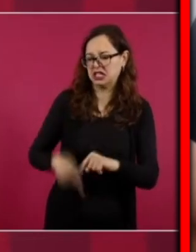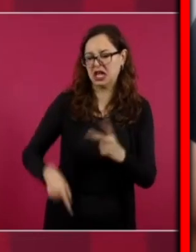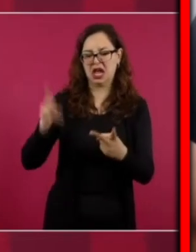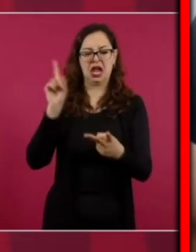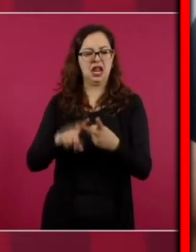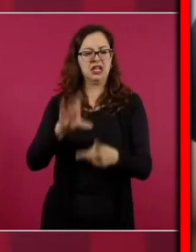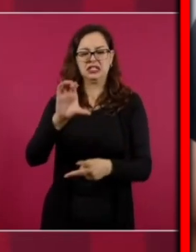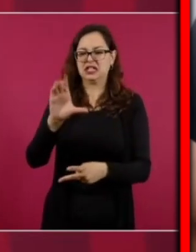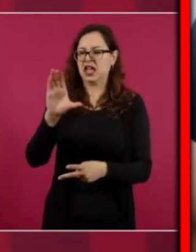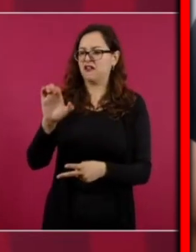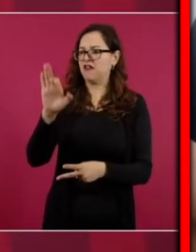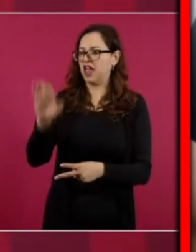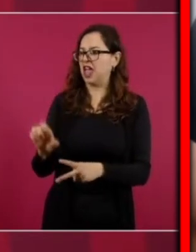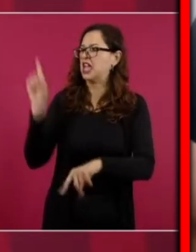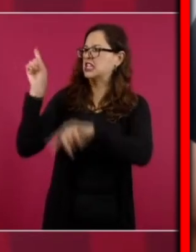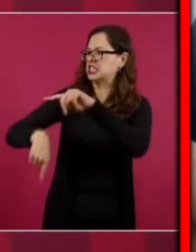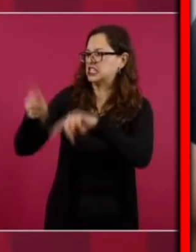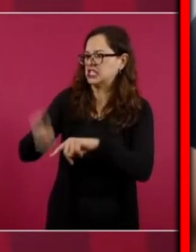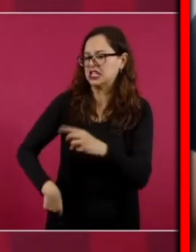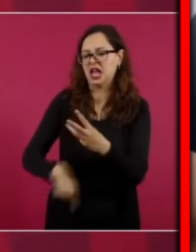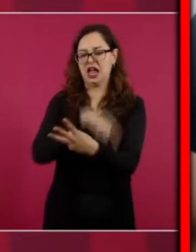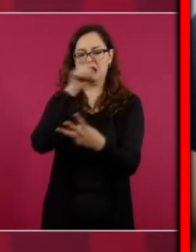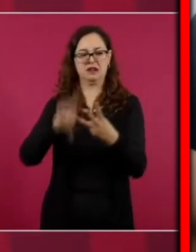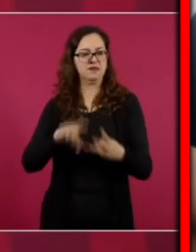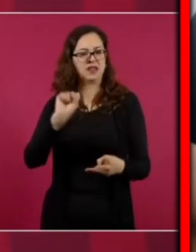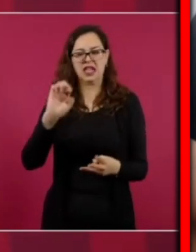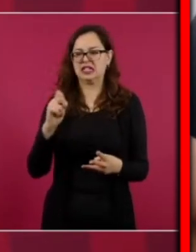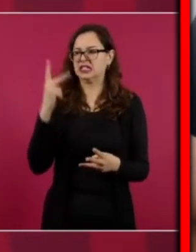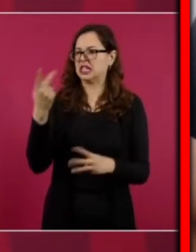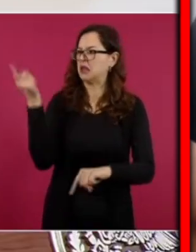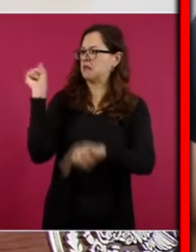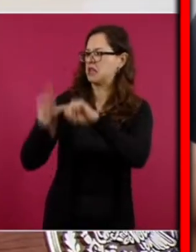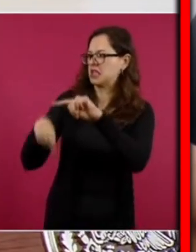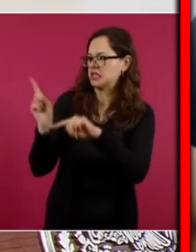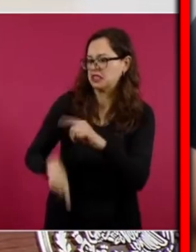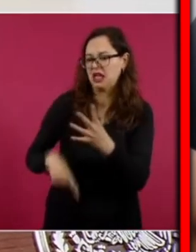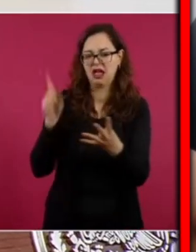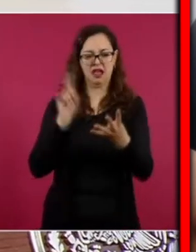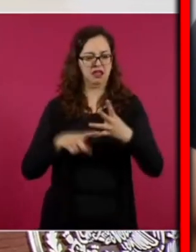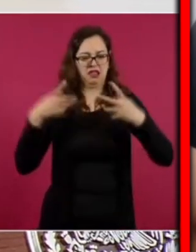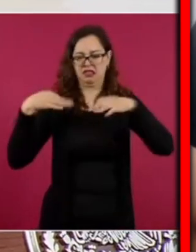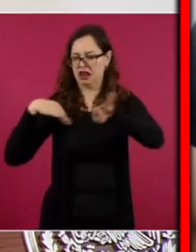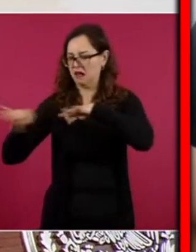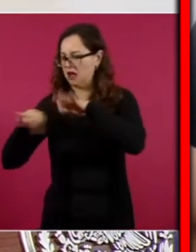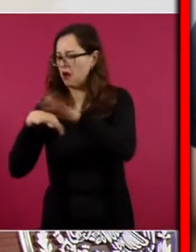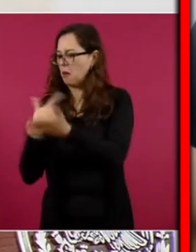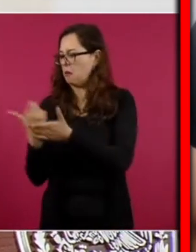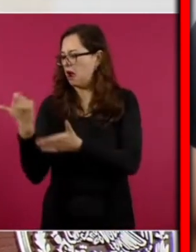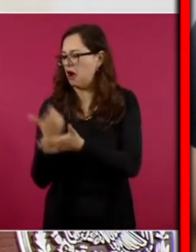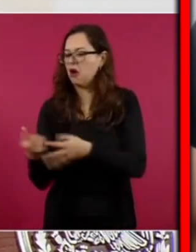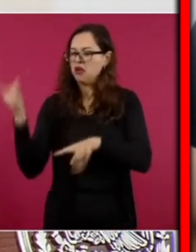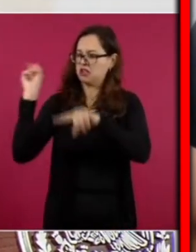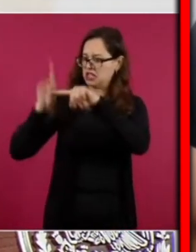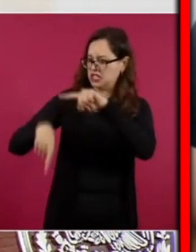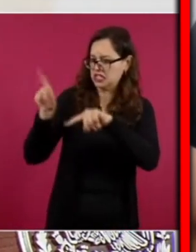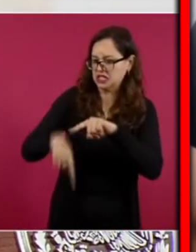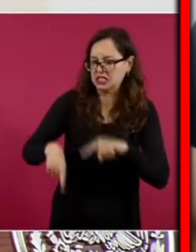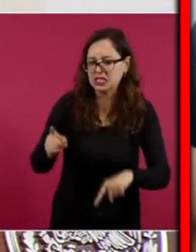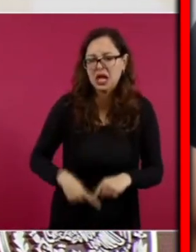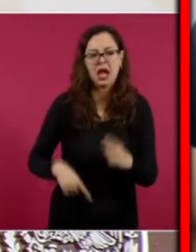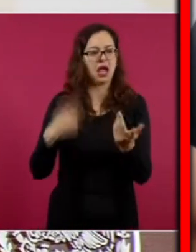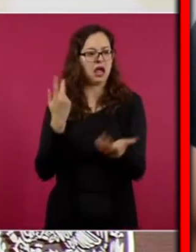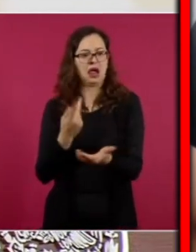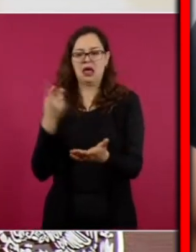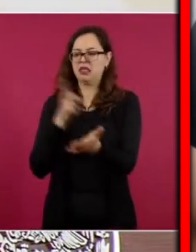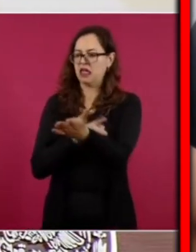el salario de los trabajadores no se toca las prestaciones de los trabajadores no se